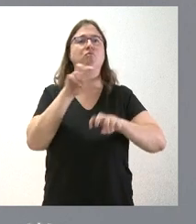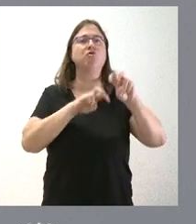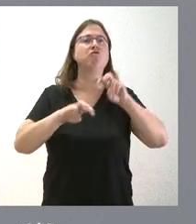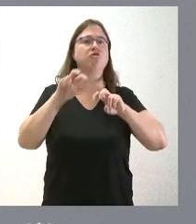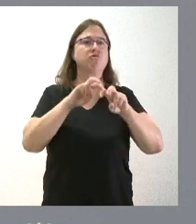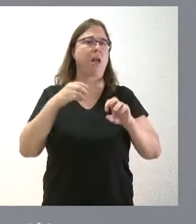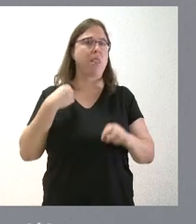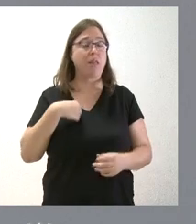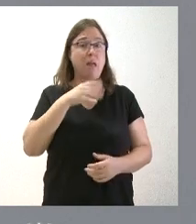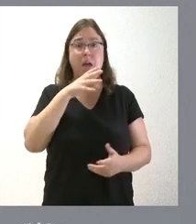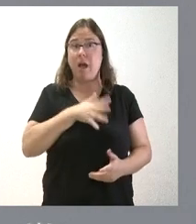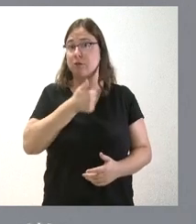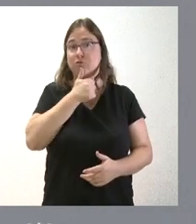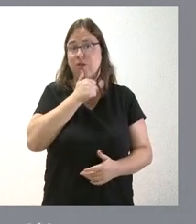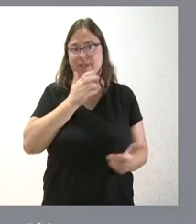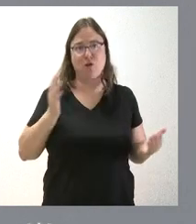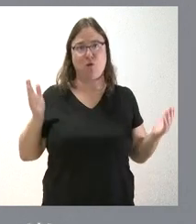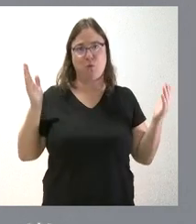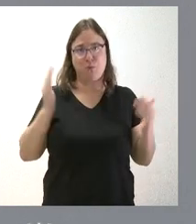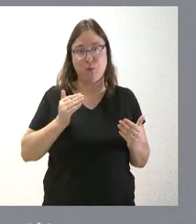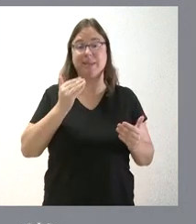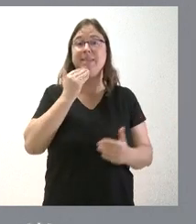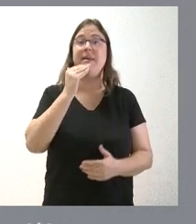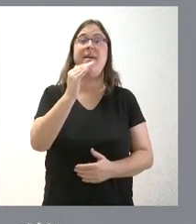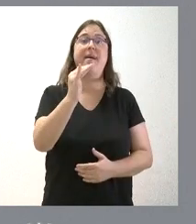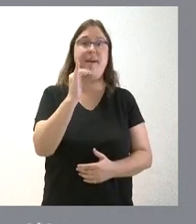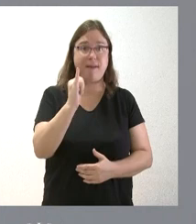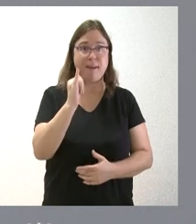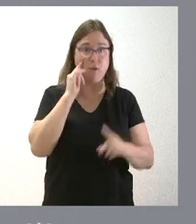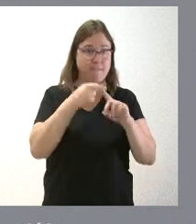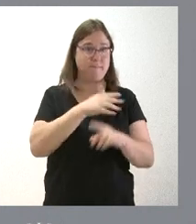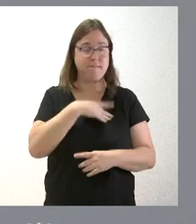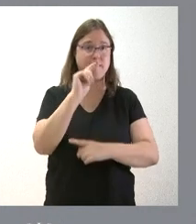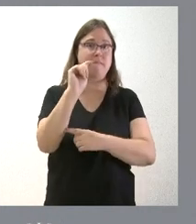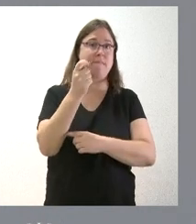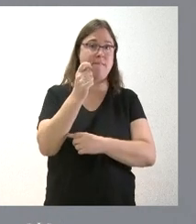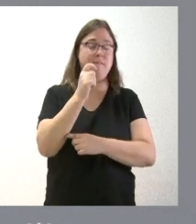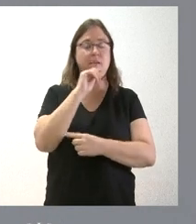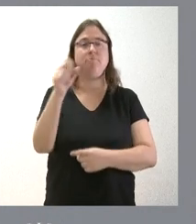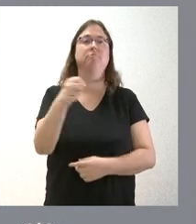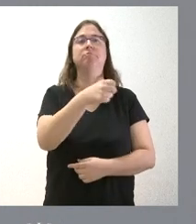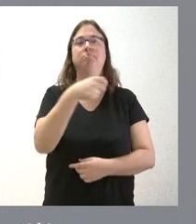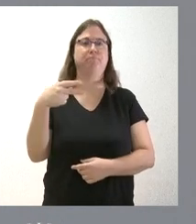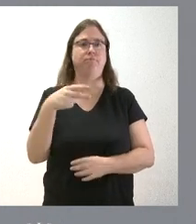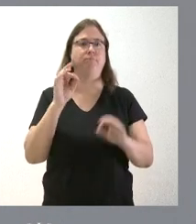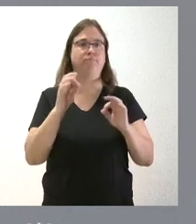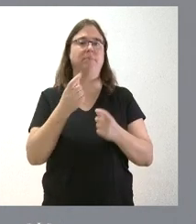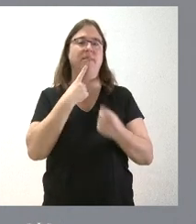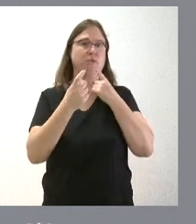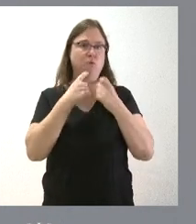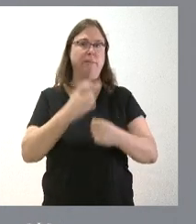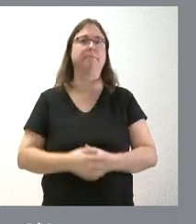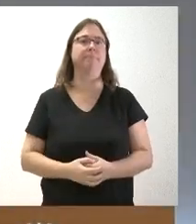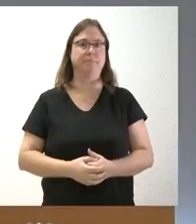del mismo. A día de hoy todavía no lo disponemos, pero en cuanto lo dispongamos, que ese es el objetivo, pues, lógicamente, haremos resuelto esa dificultad que usted